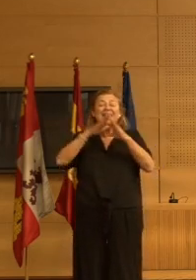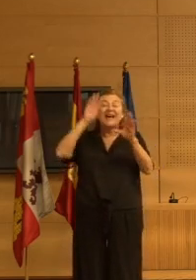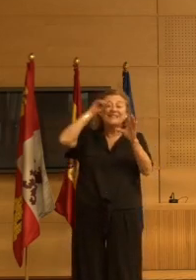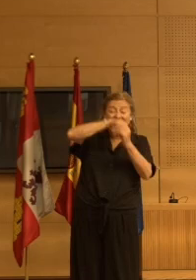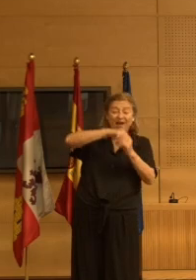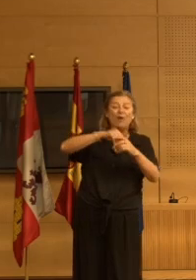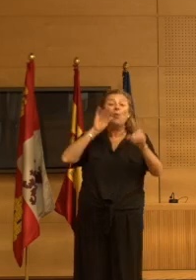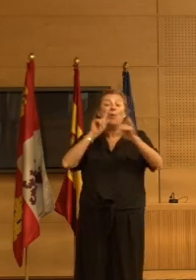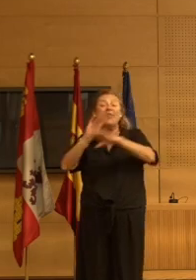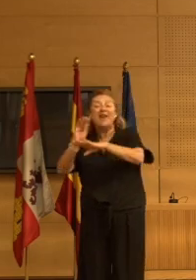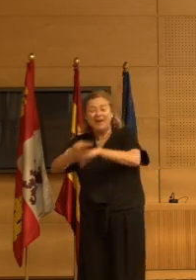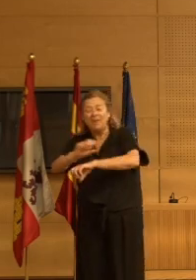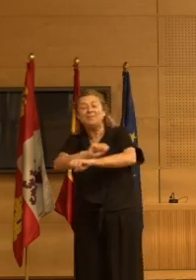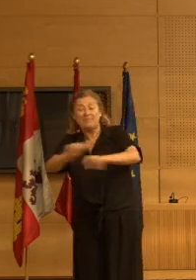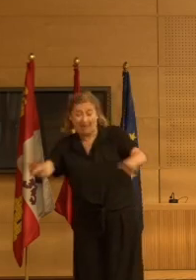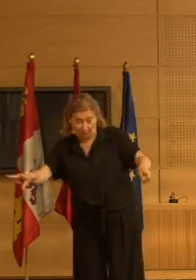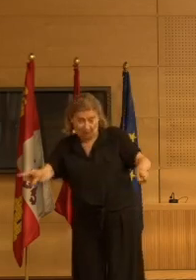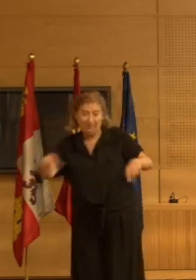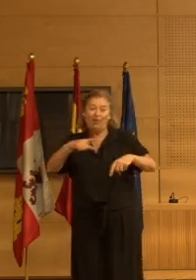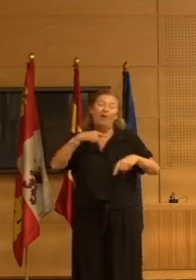iglesia ¿qué hacen? es muy difícil ahí